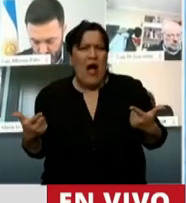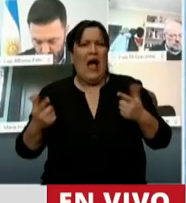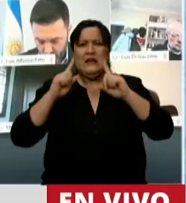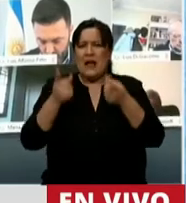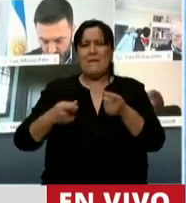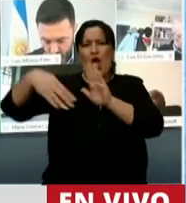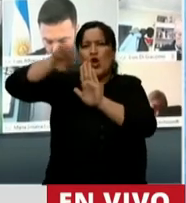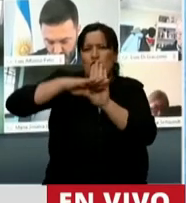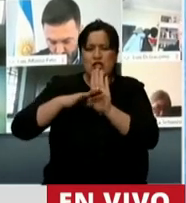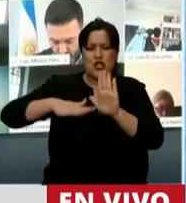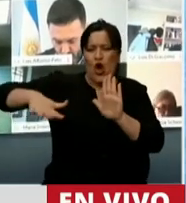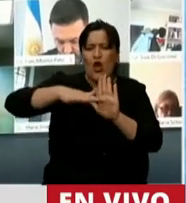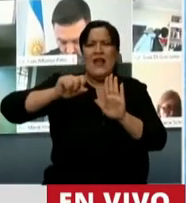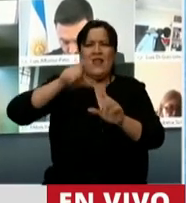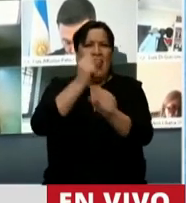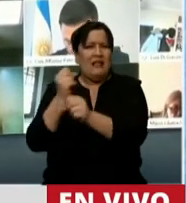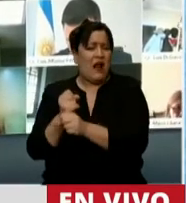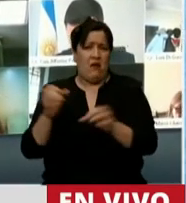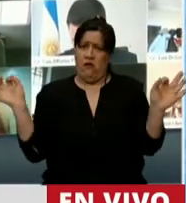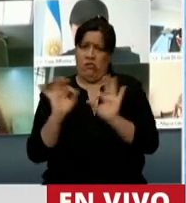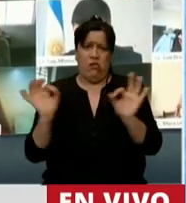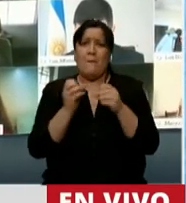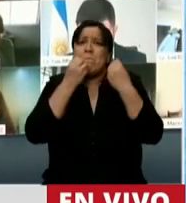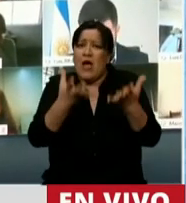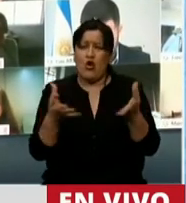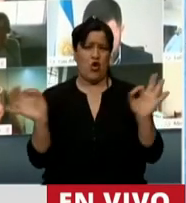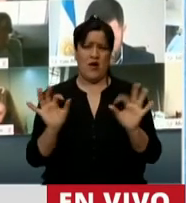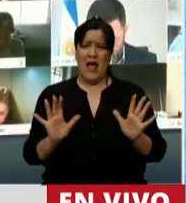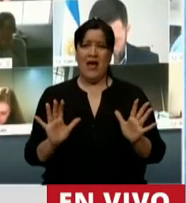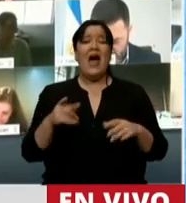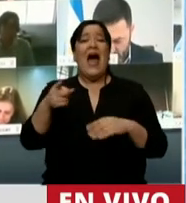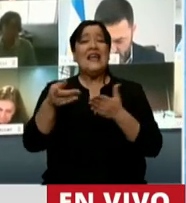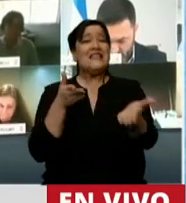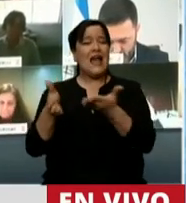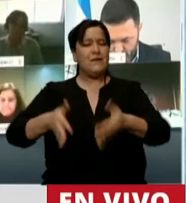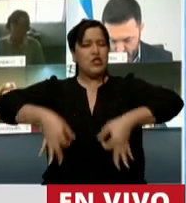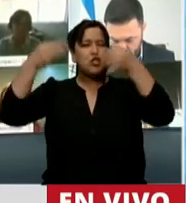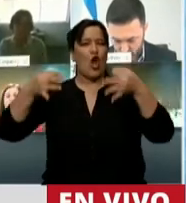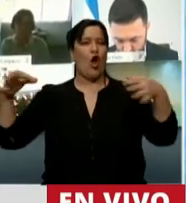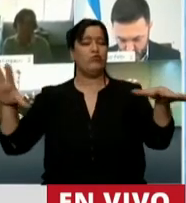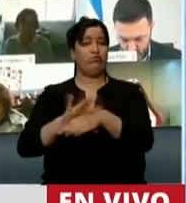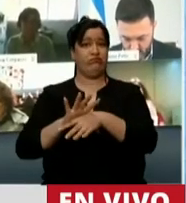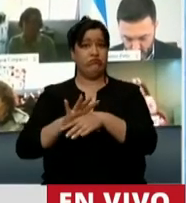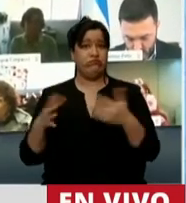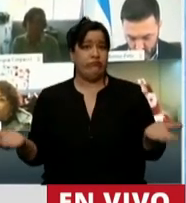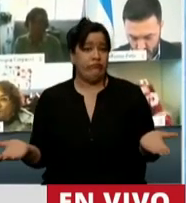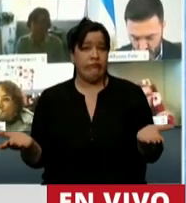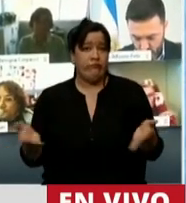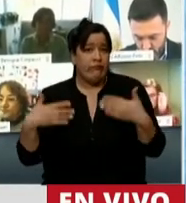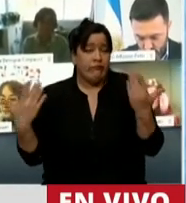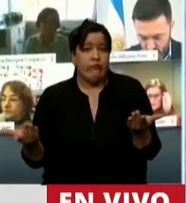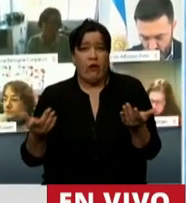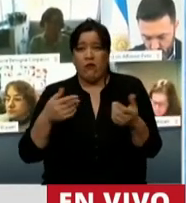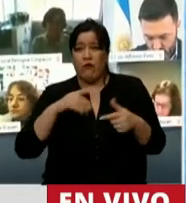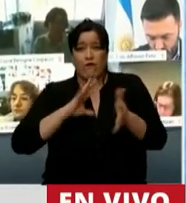condiciones de trabajo de los integrantes de las fuerzas. No hay forma de hacer un buen servicio, de brindar un buen servicio y hacerlo con un trato